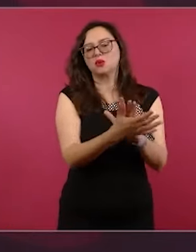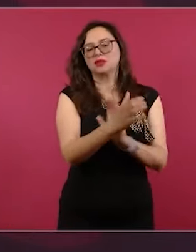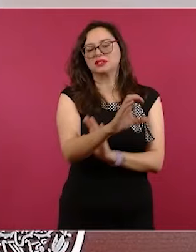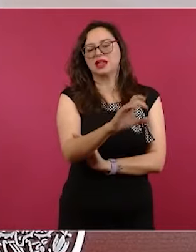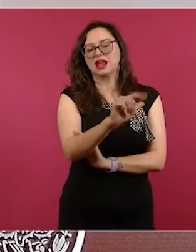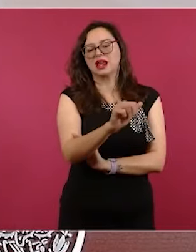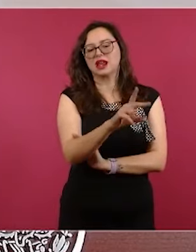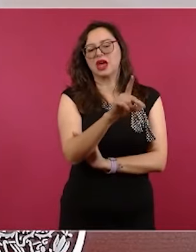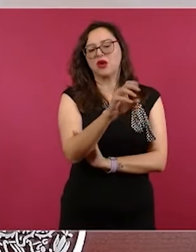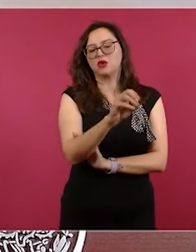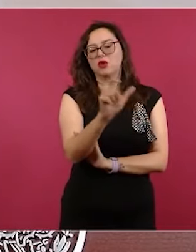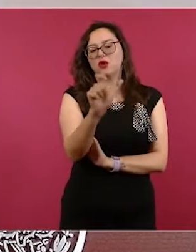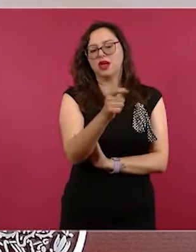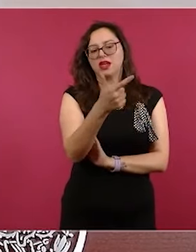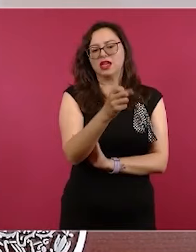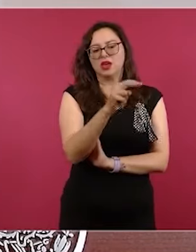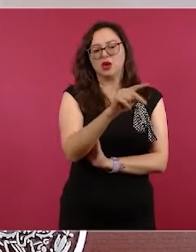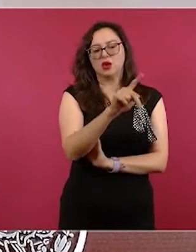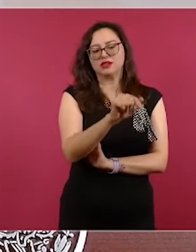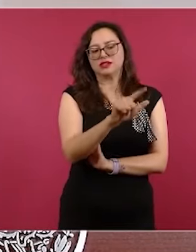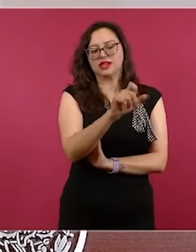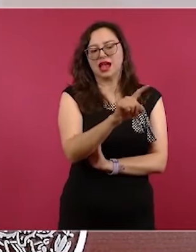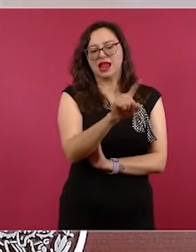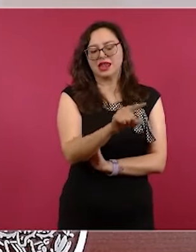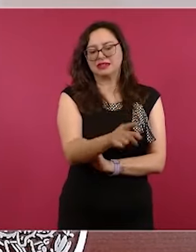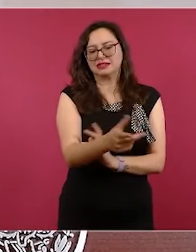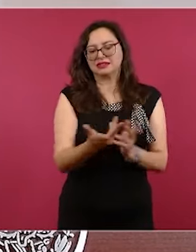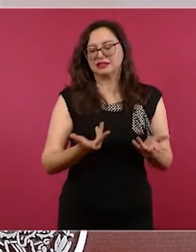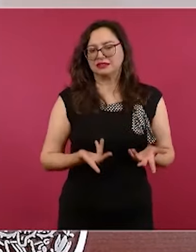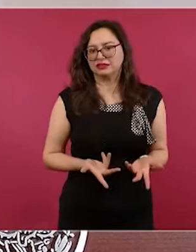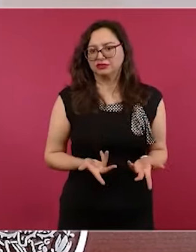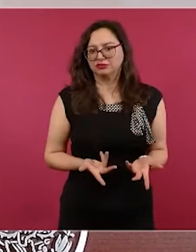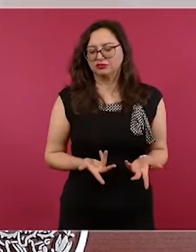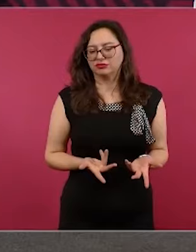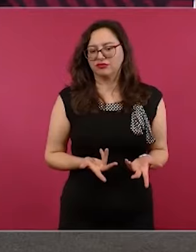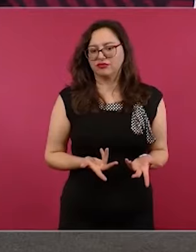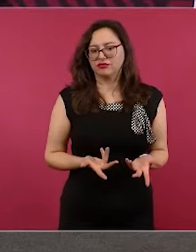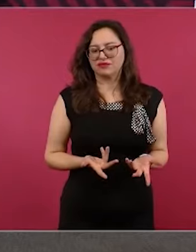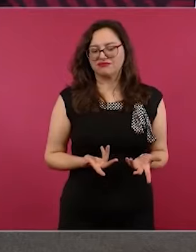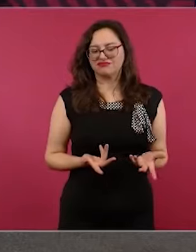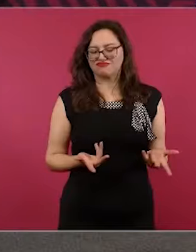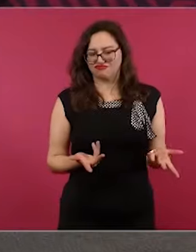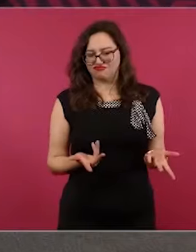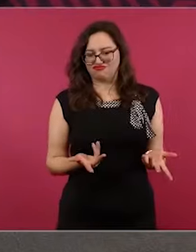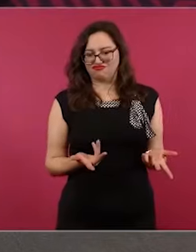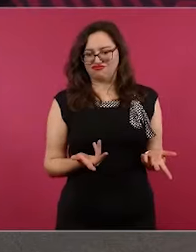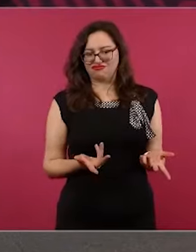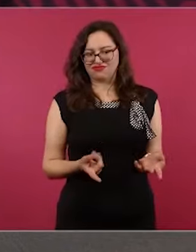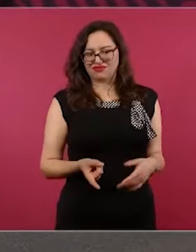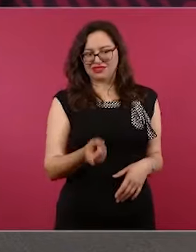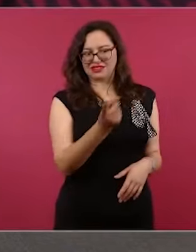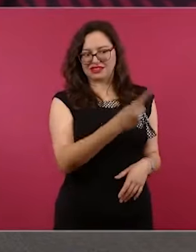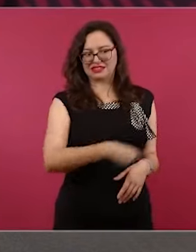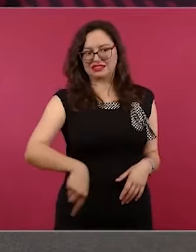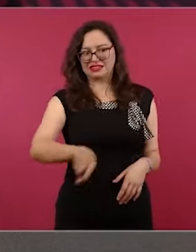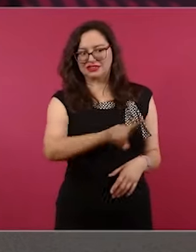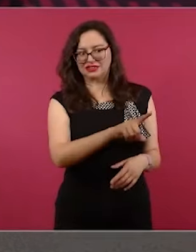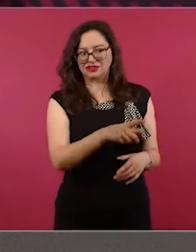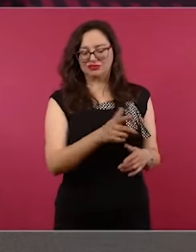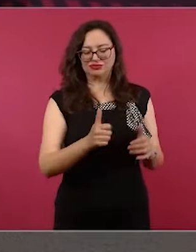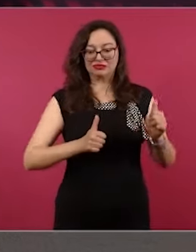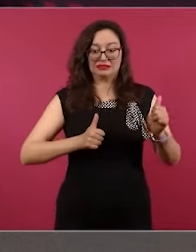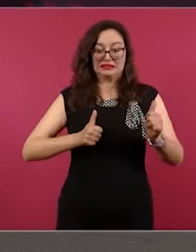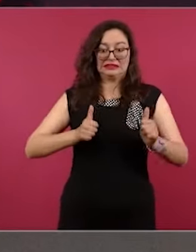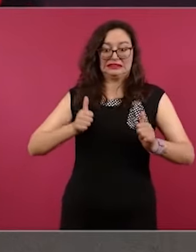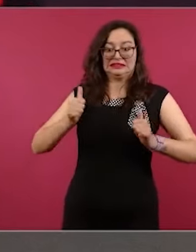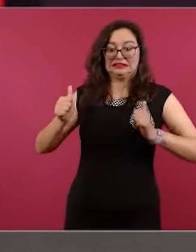para despedirme y sobre todo para dar gracias a la gente. Agradecer a la gente por su apoyo, por su respaldo, porque siempre hemos contado con su acompañamiento.